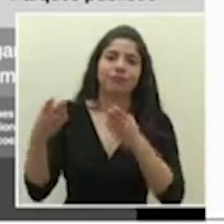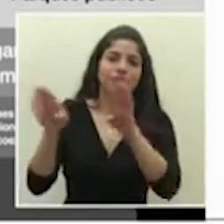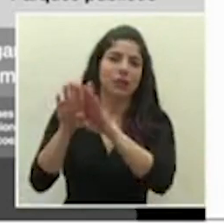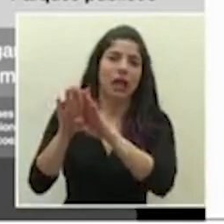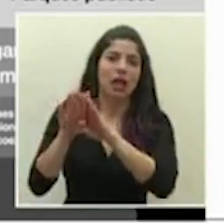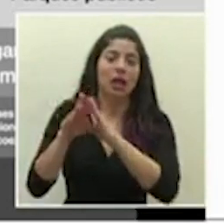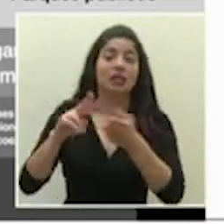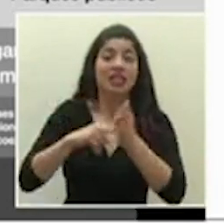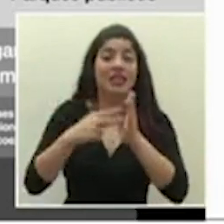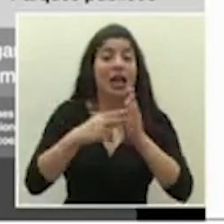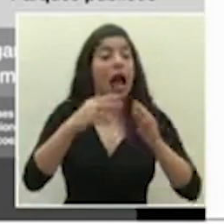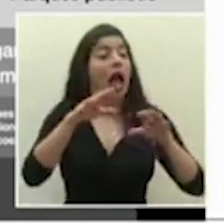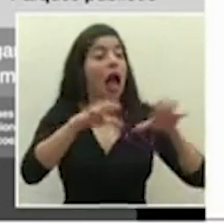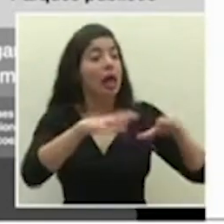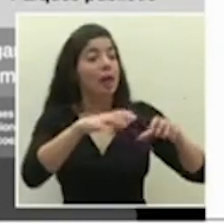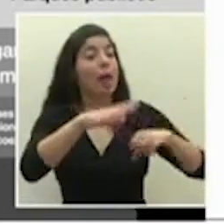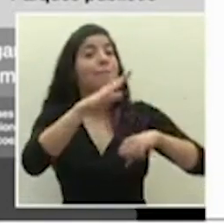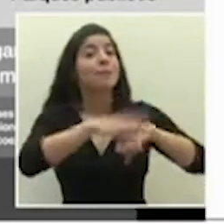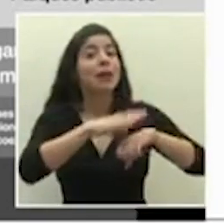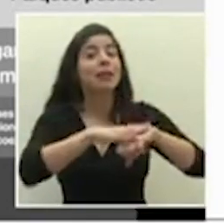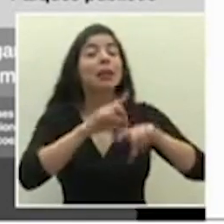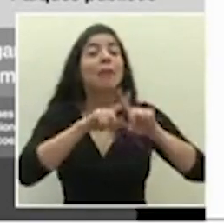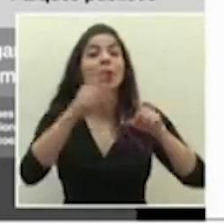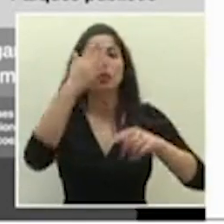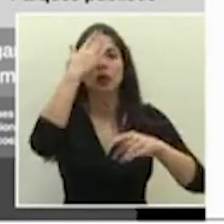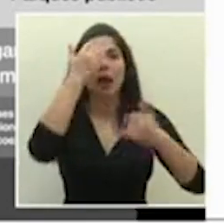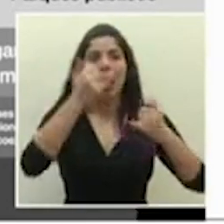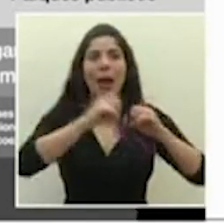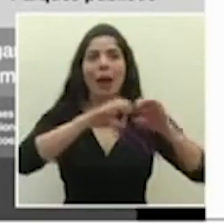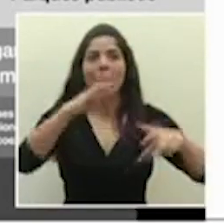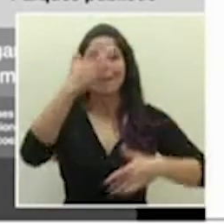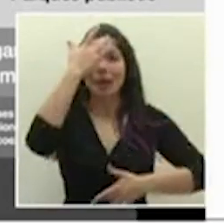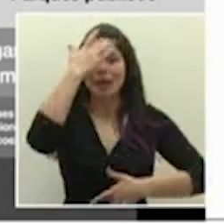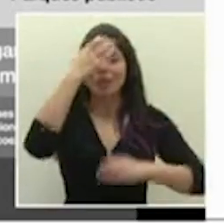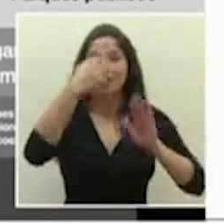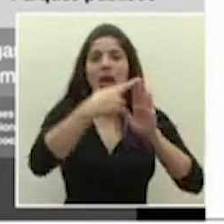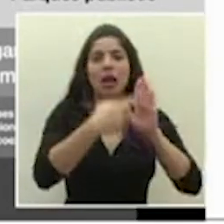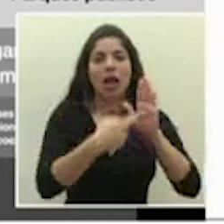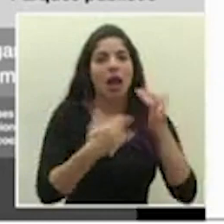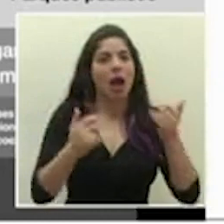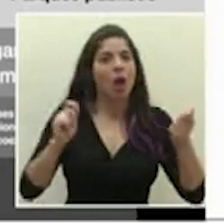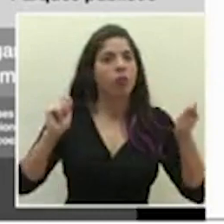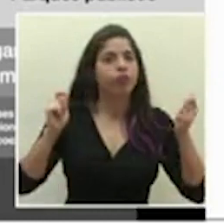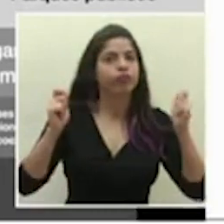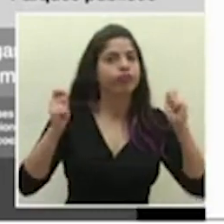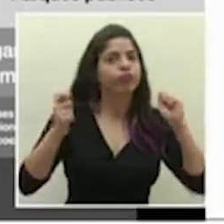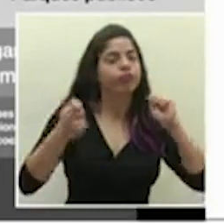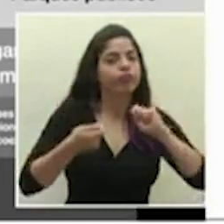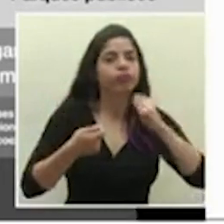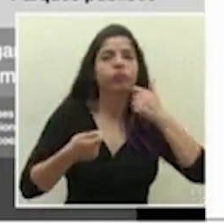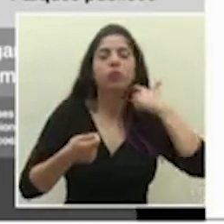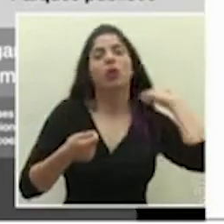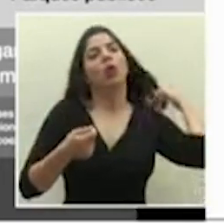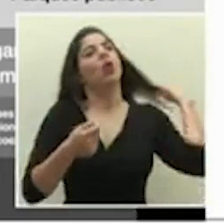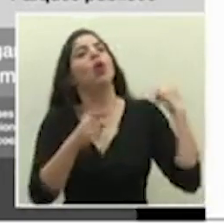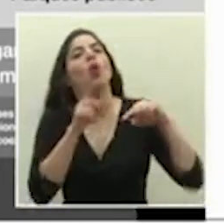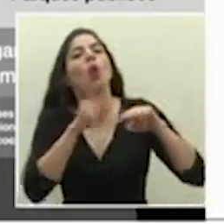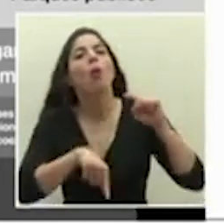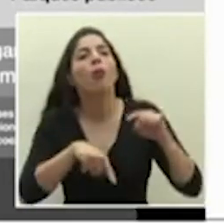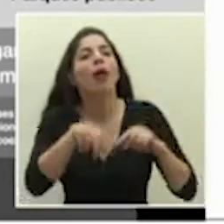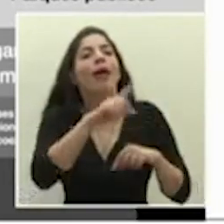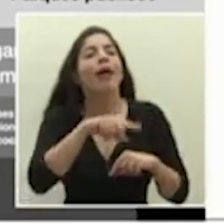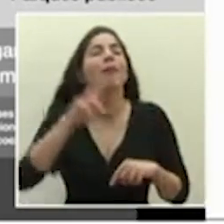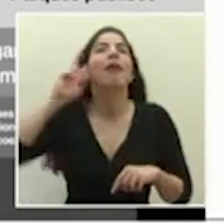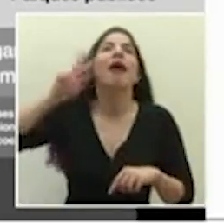actividades bajo la premisa de que estamos viviendo en una pandemia y que las reglas han cambiado, que no podemos ser descuidados